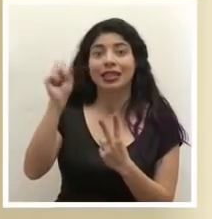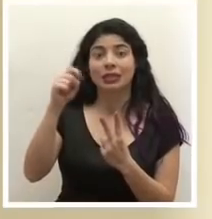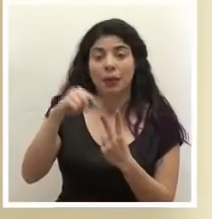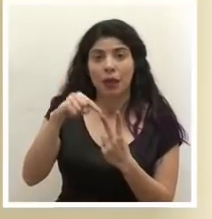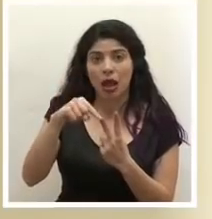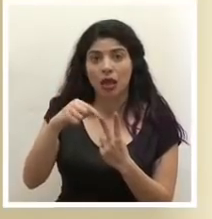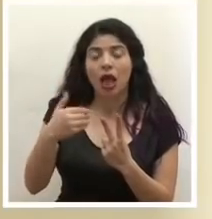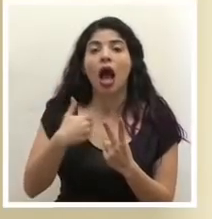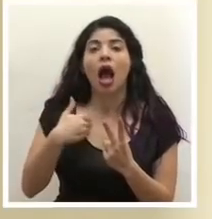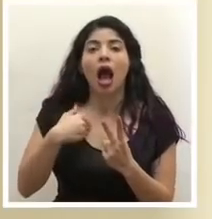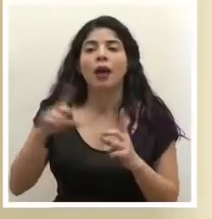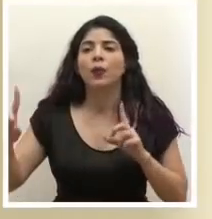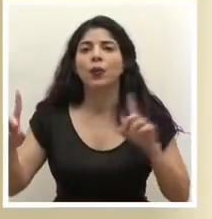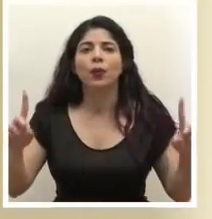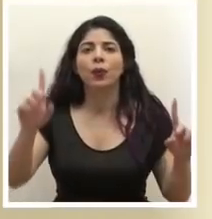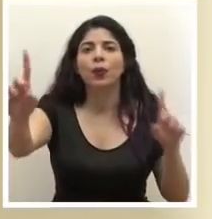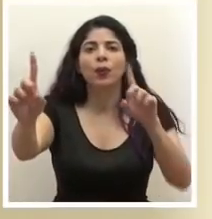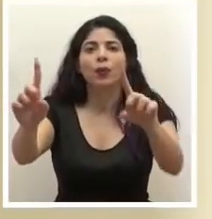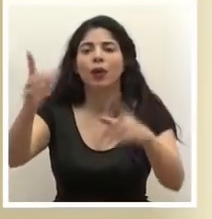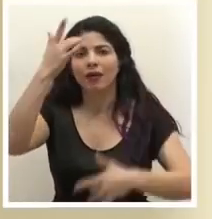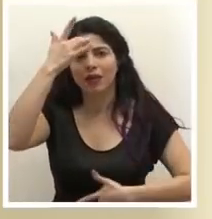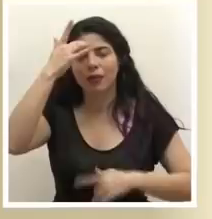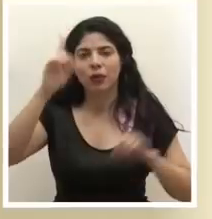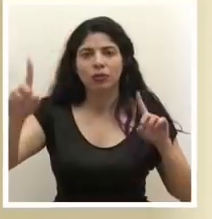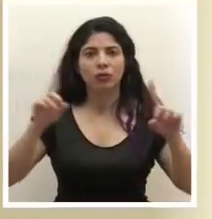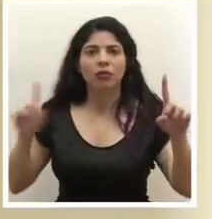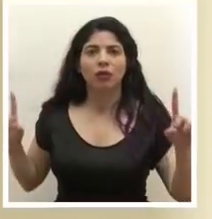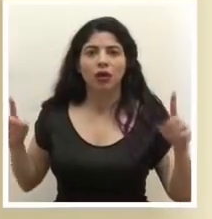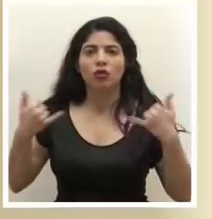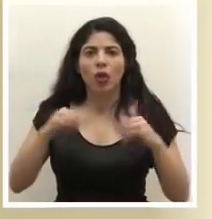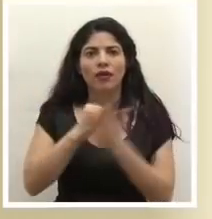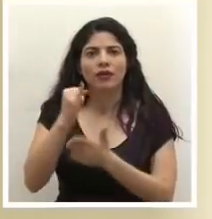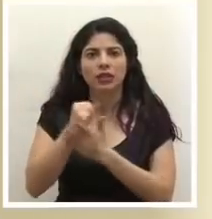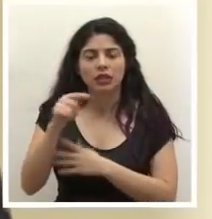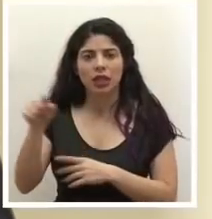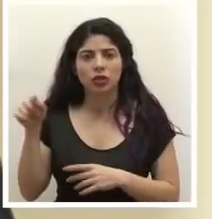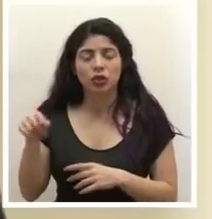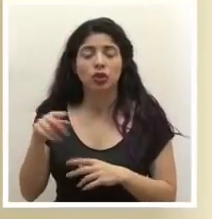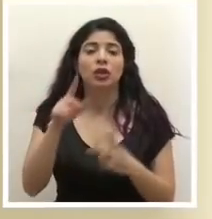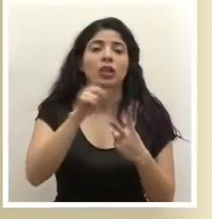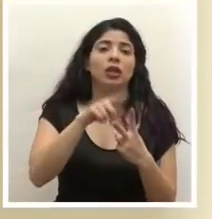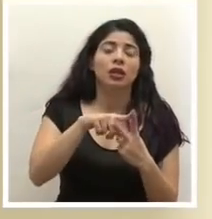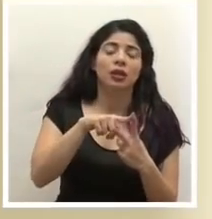casos que están dispersos en diferentes zonas están en investigación y en el caso del